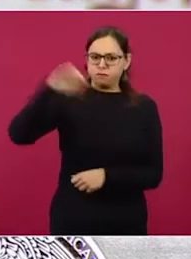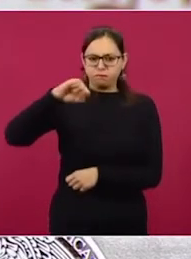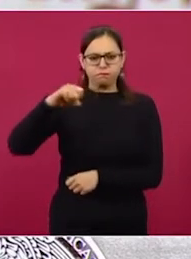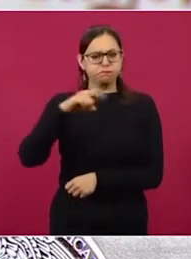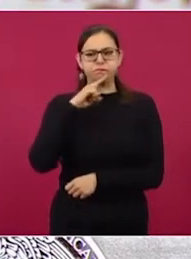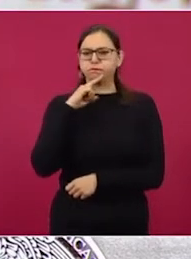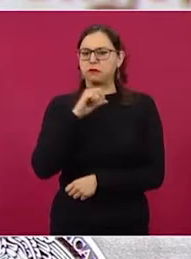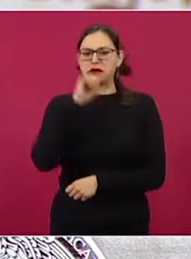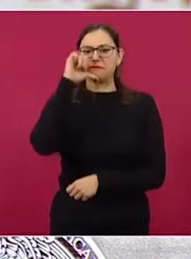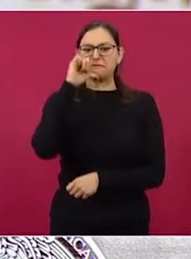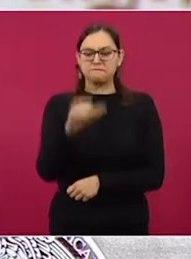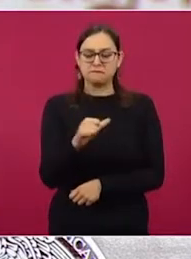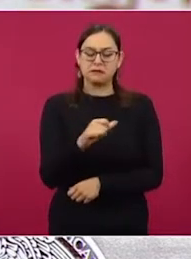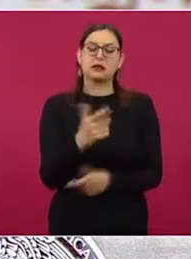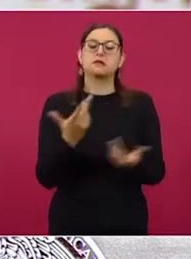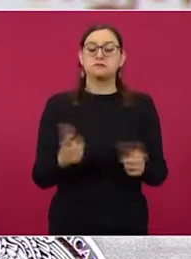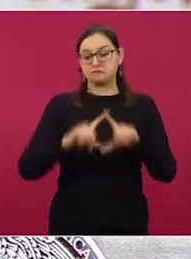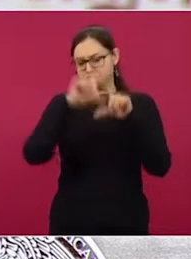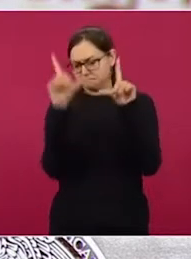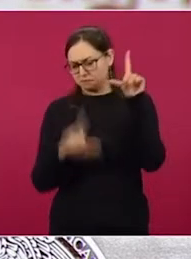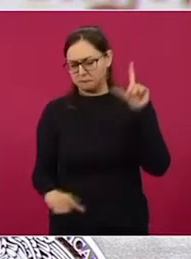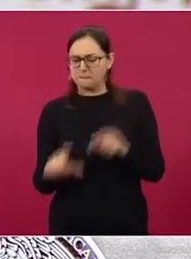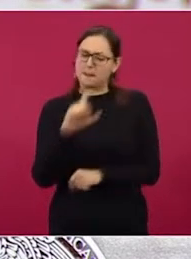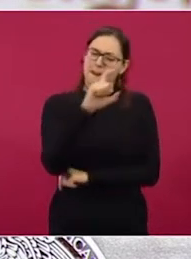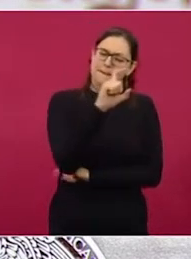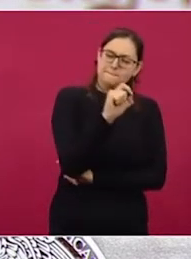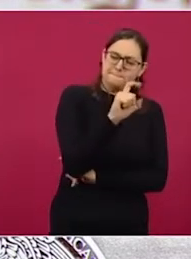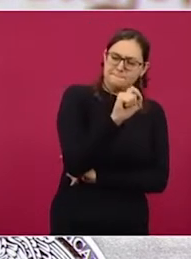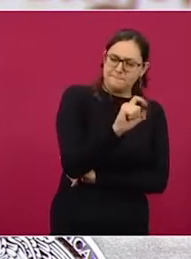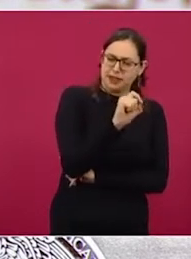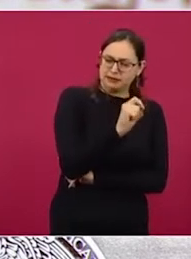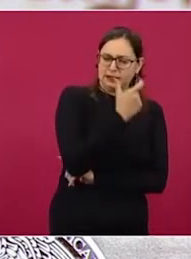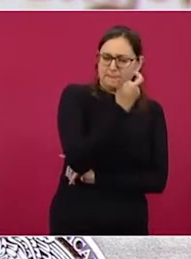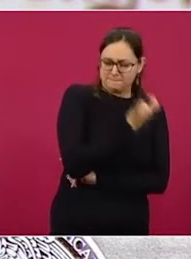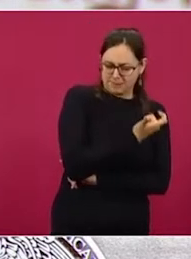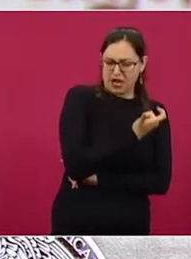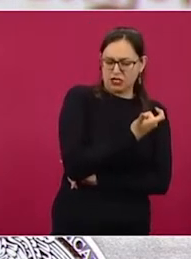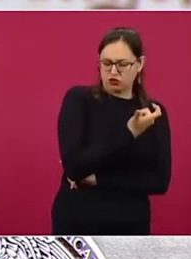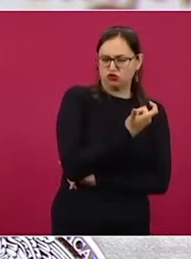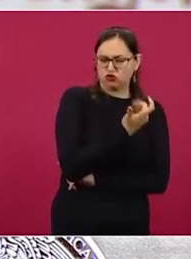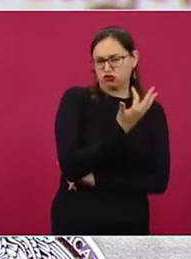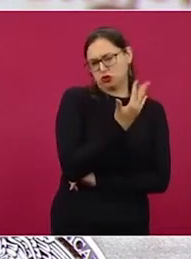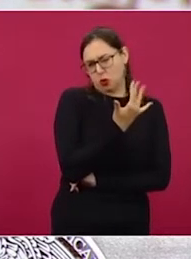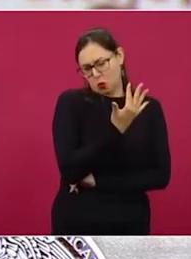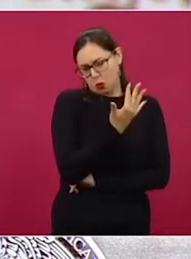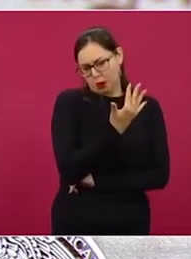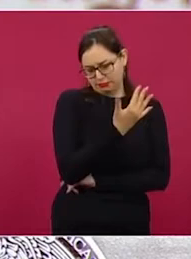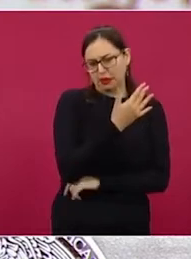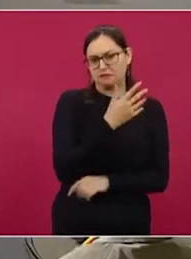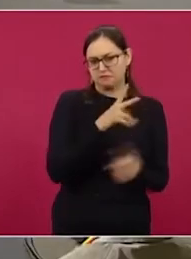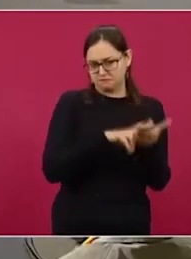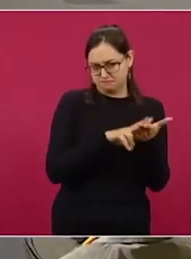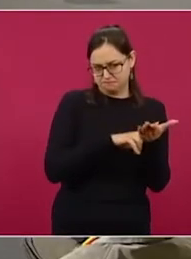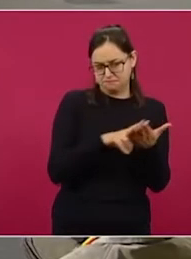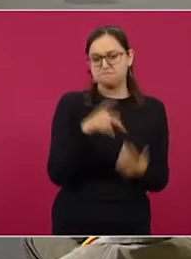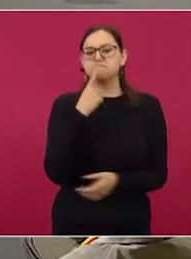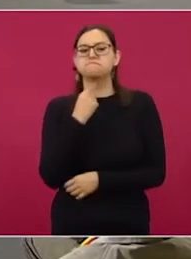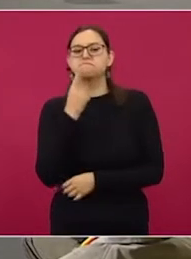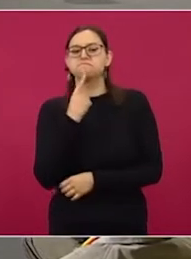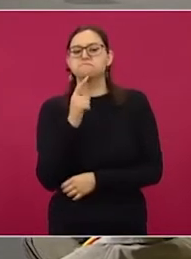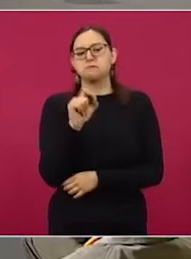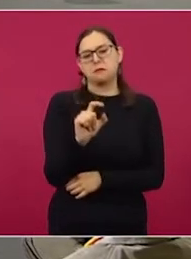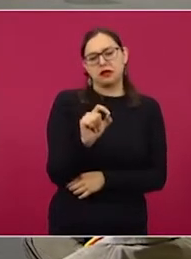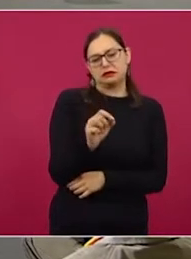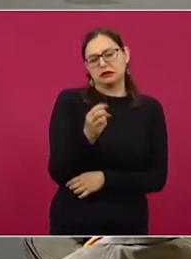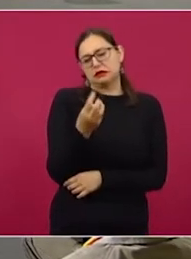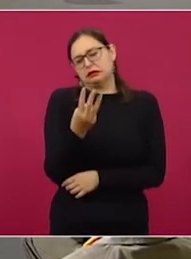reporta entre los 20 pesos con 55 centavos para la regular y 22 pesos con 63 centavos en la